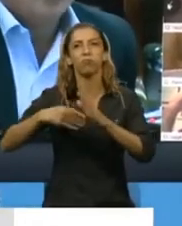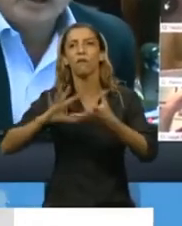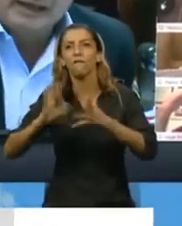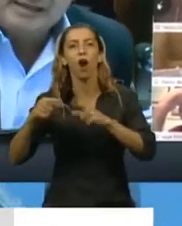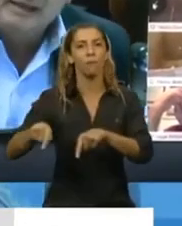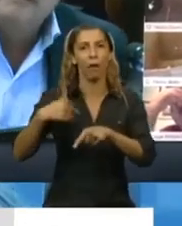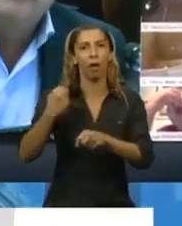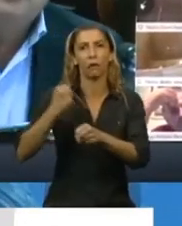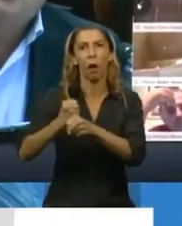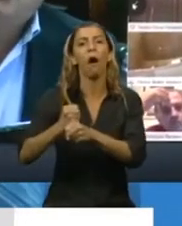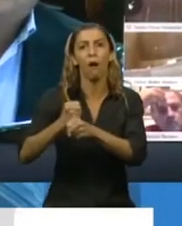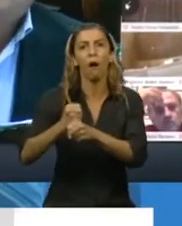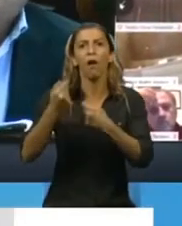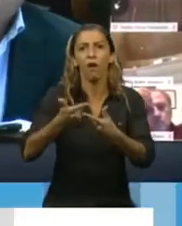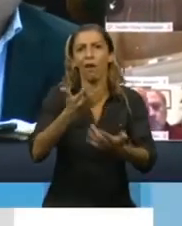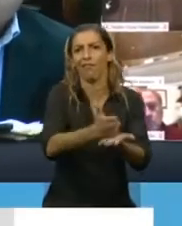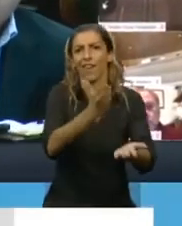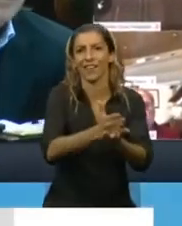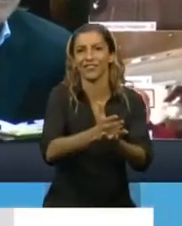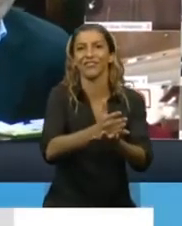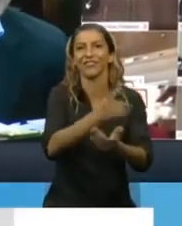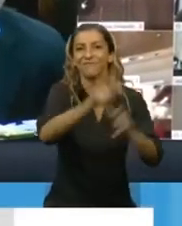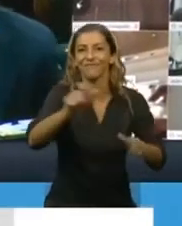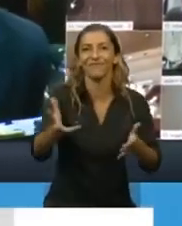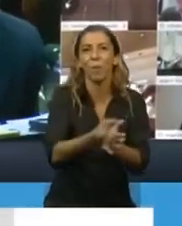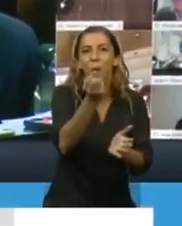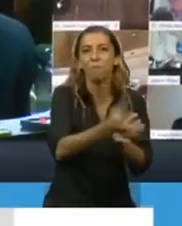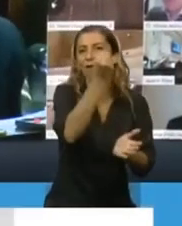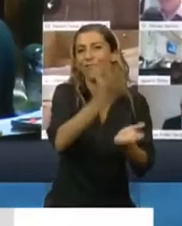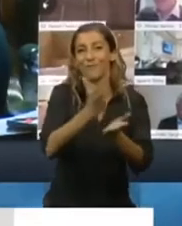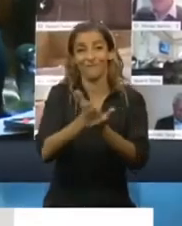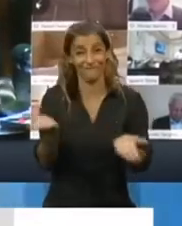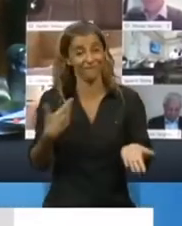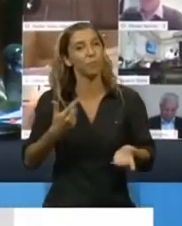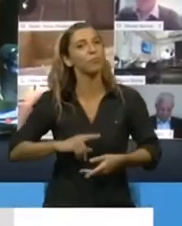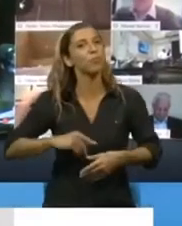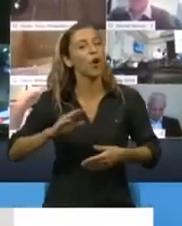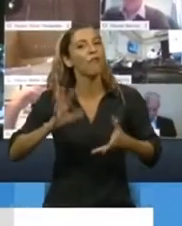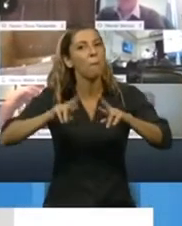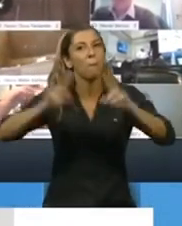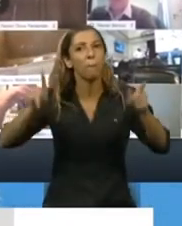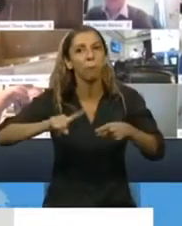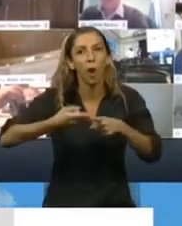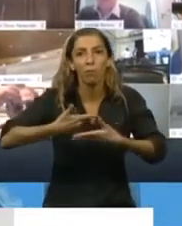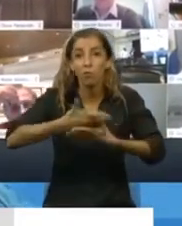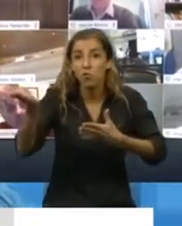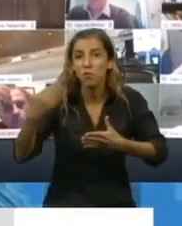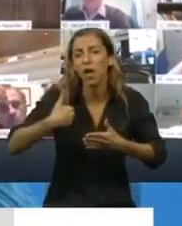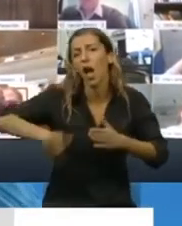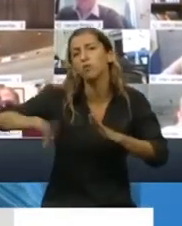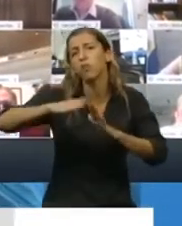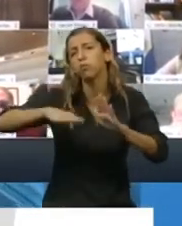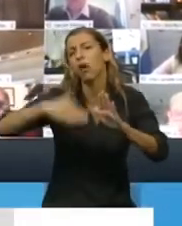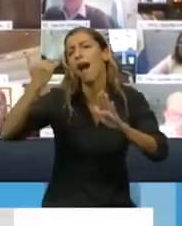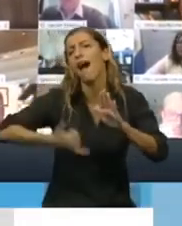en desmedro de los otros, que la Argentina tiene en políticas públicas y en conquistas de derechos una